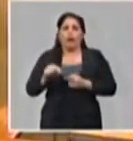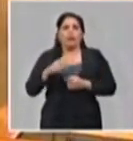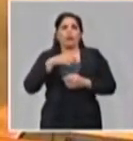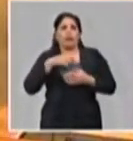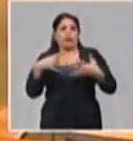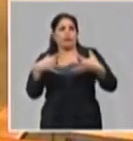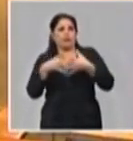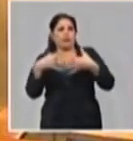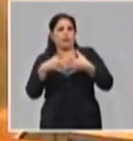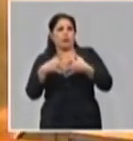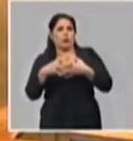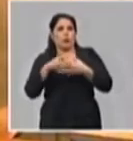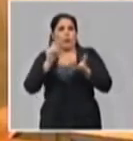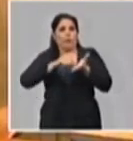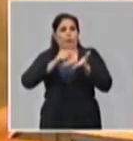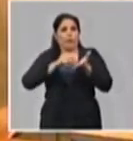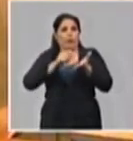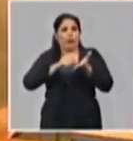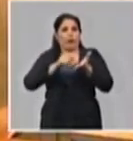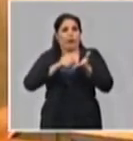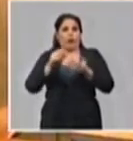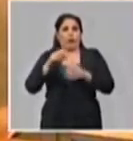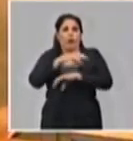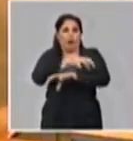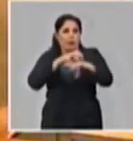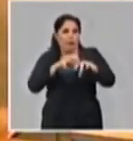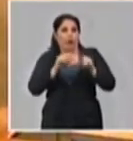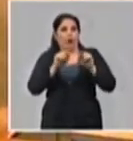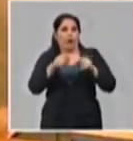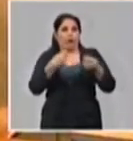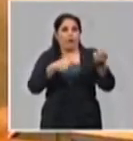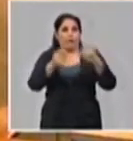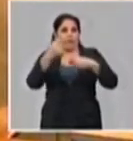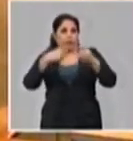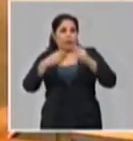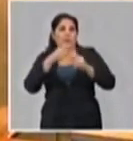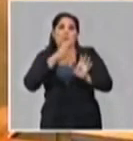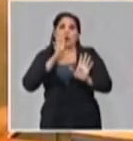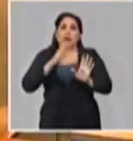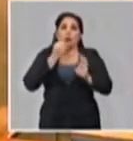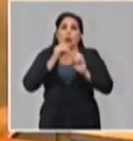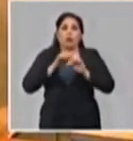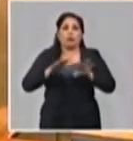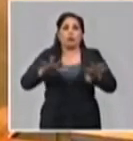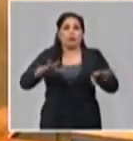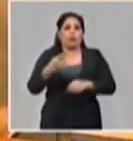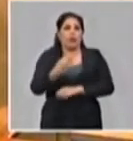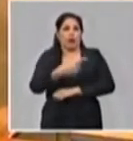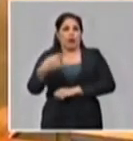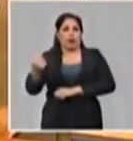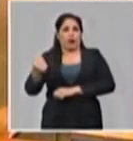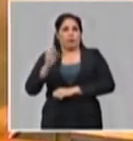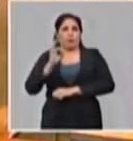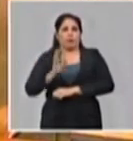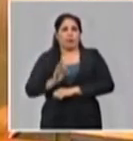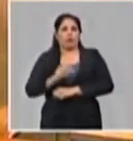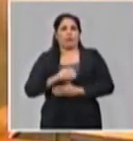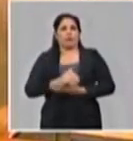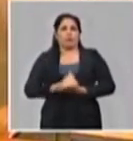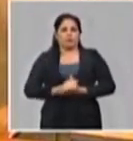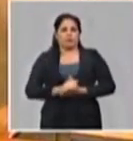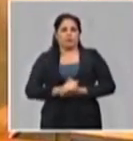vínculo con el mercado de mariscos y animales, lo que sugirió que la propagación podía estar dándose de animales